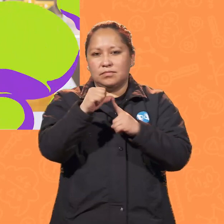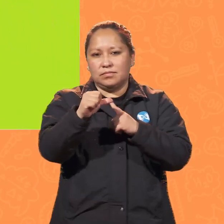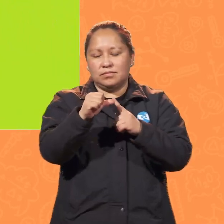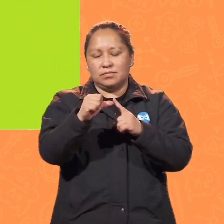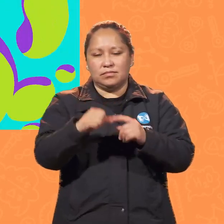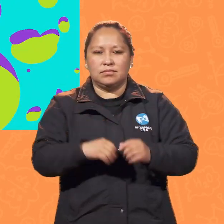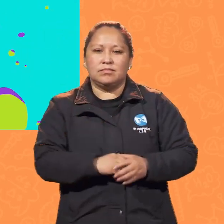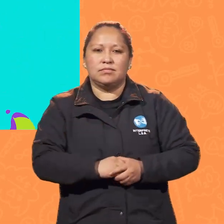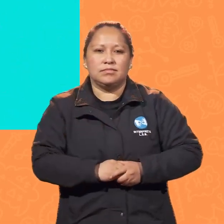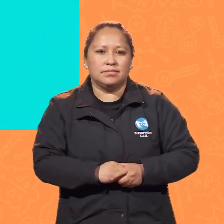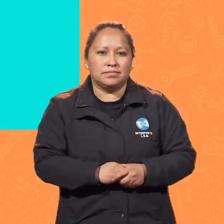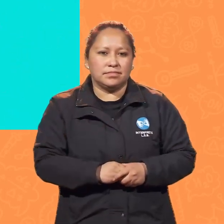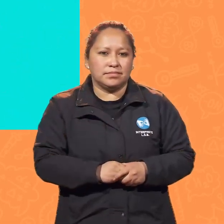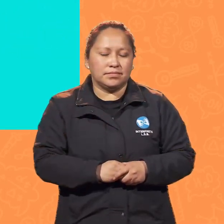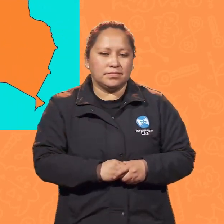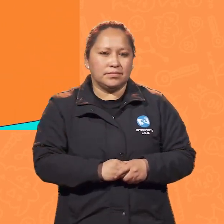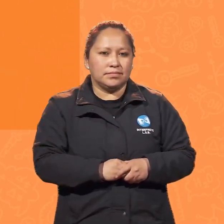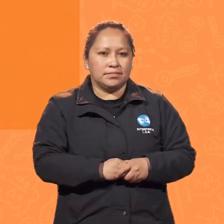a ello!